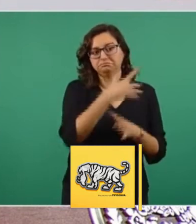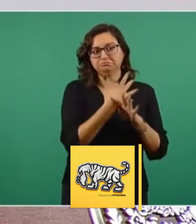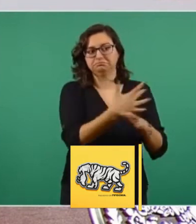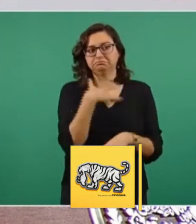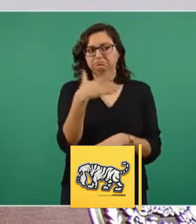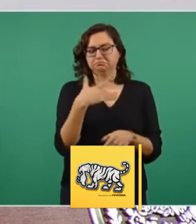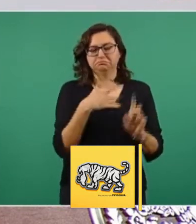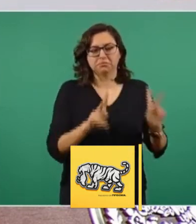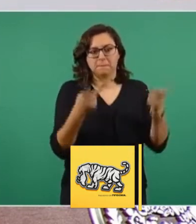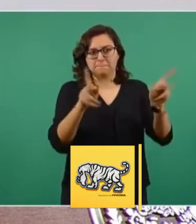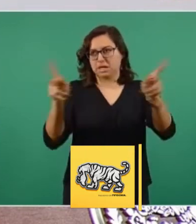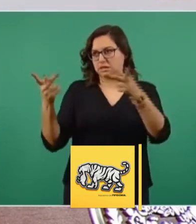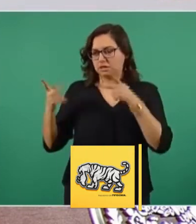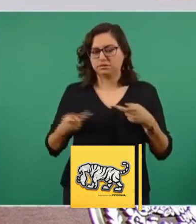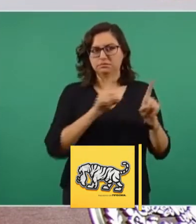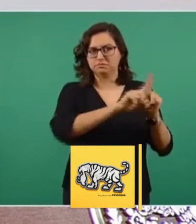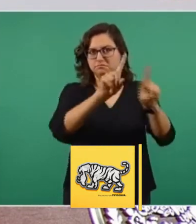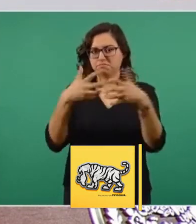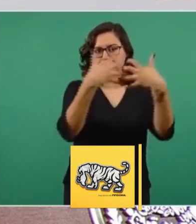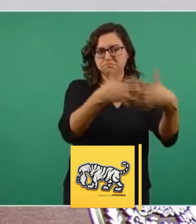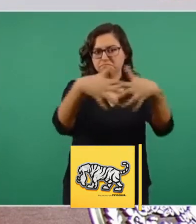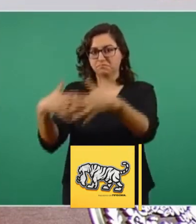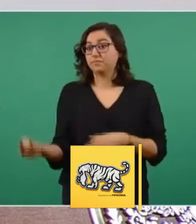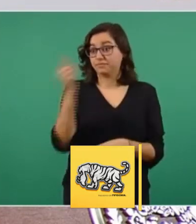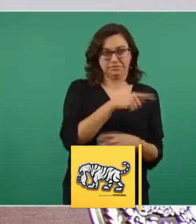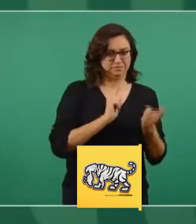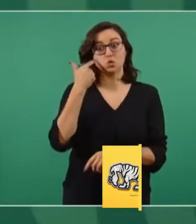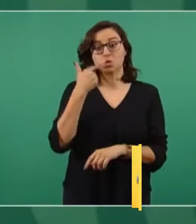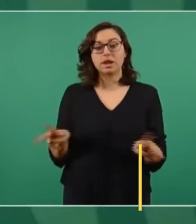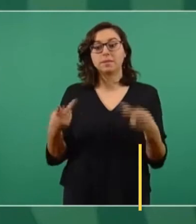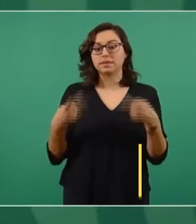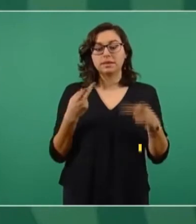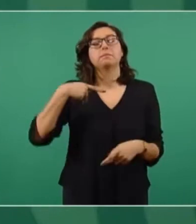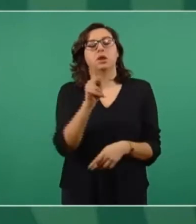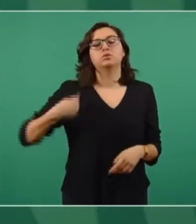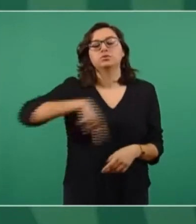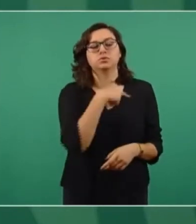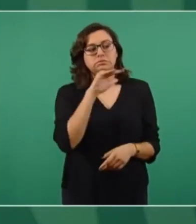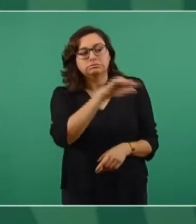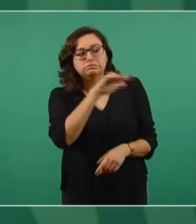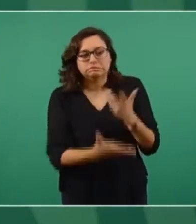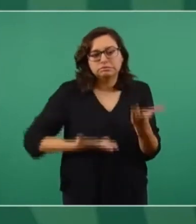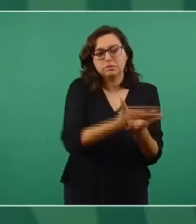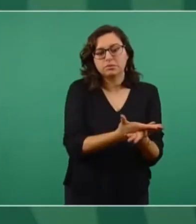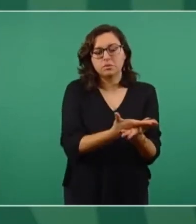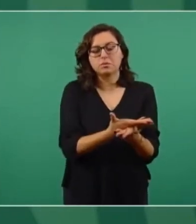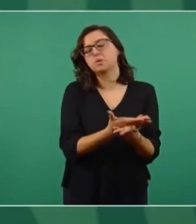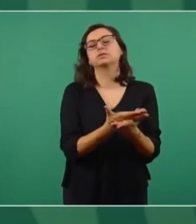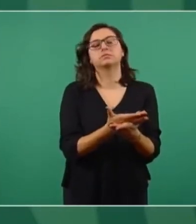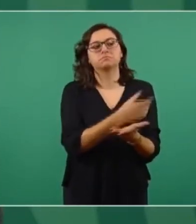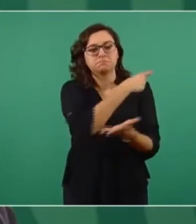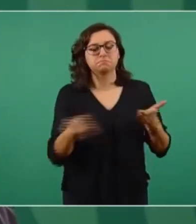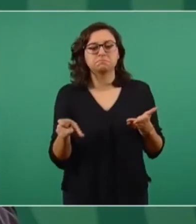de sus refinerías. No incluía a DIRPAR. Entonces, le ofrecimos comprar sus acciones en DIRPAR. Se llevó a cabo